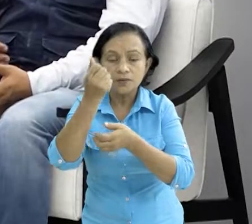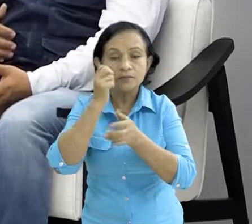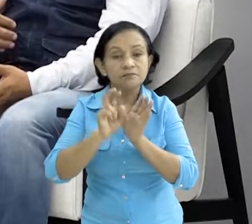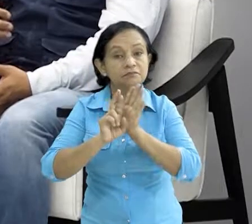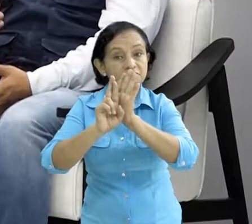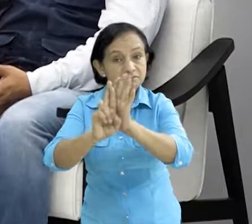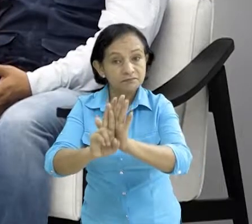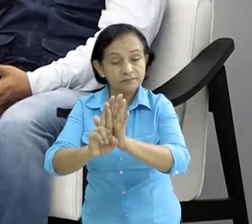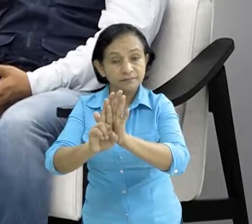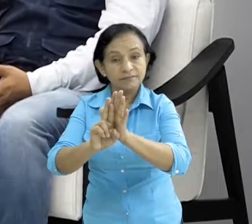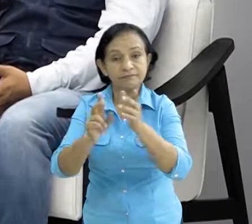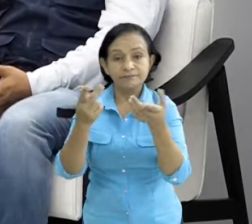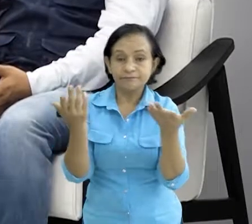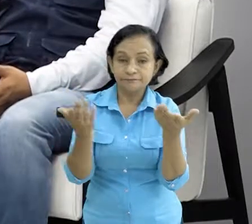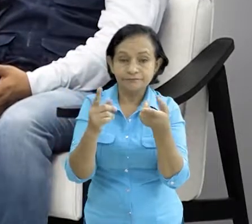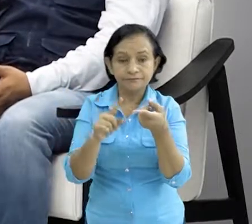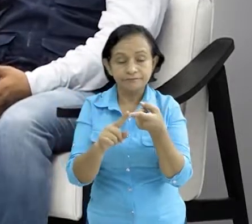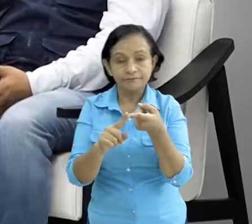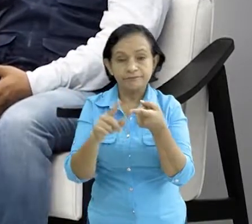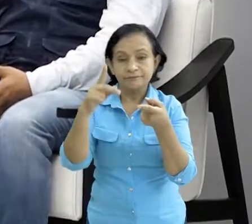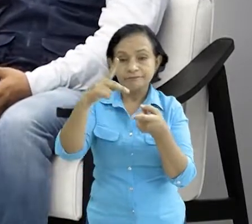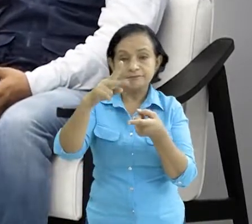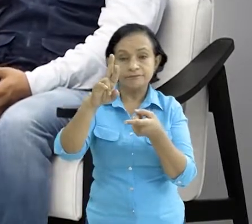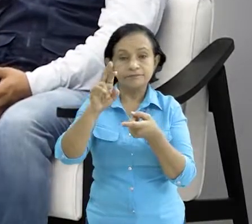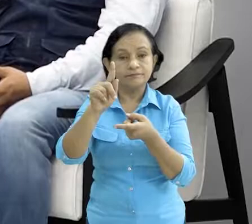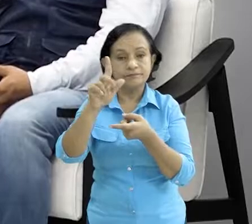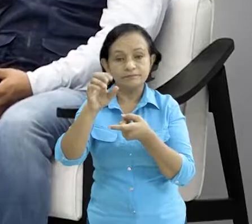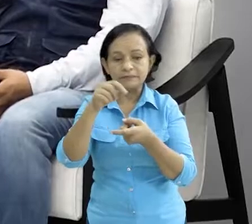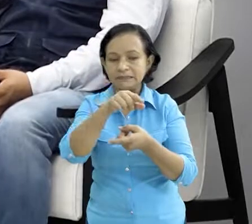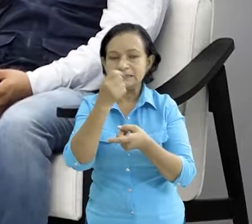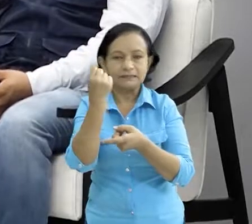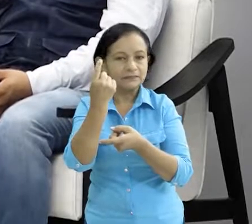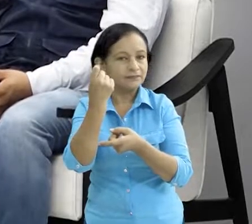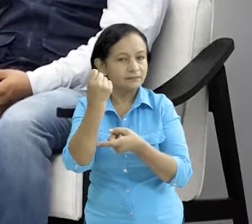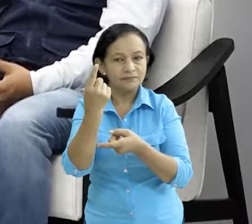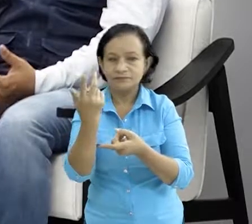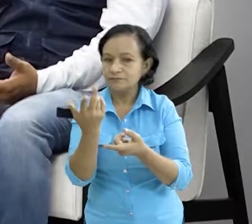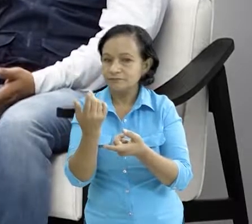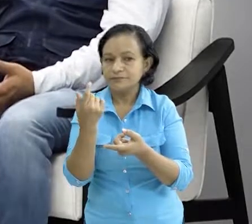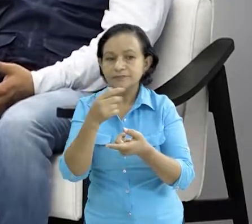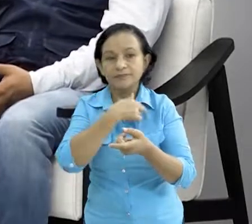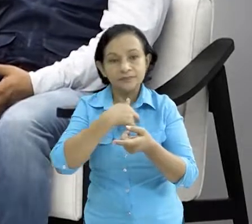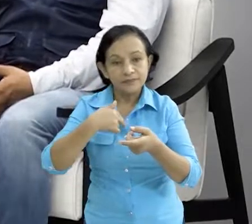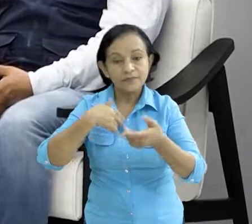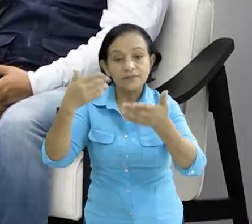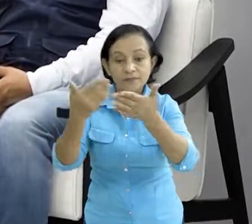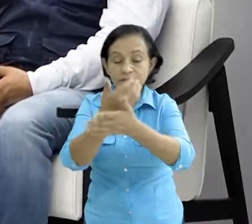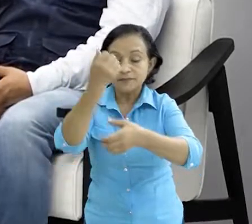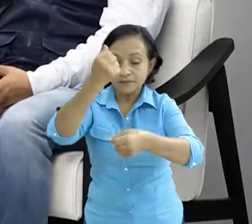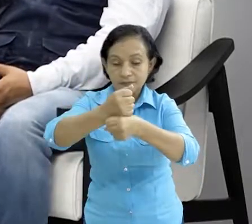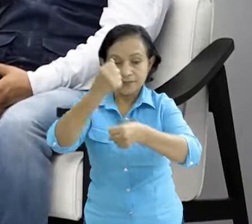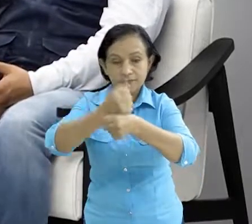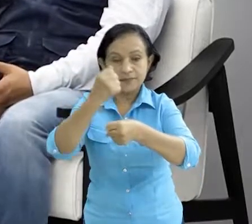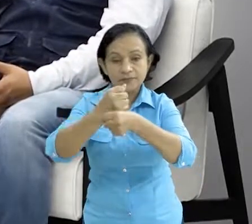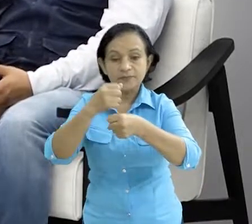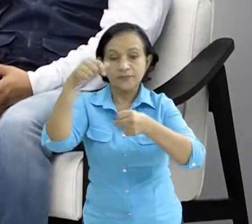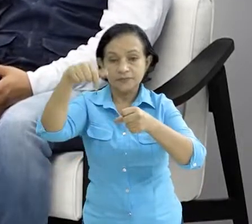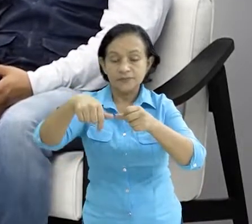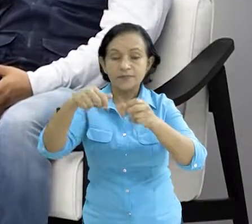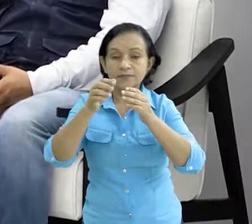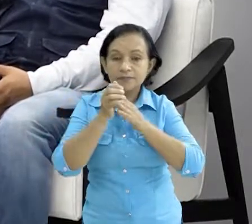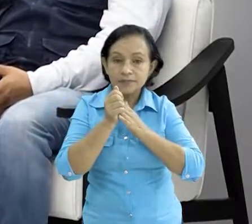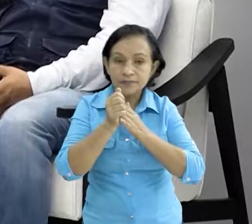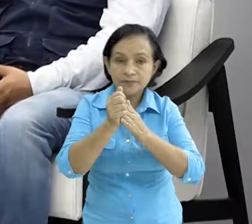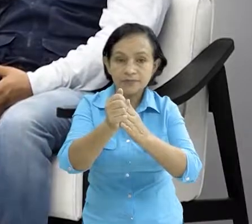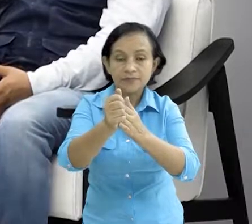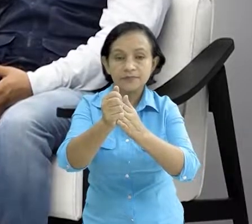respuesta, como son los protocolos, no contaban con ellos. Entonces, se han elaborado desde la codirección guías que